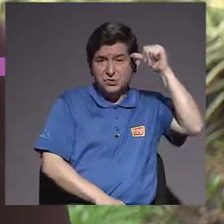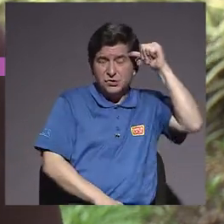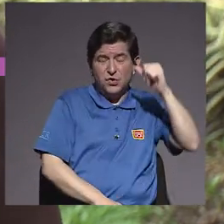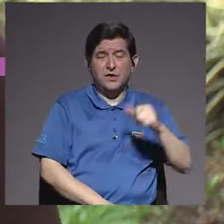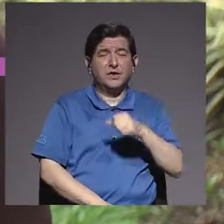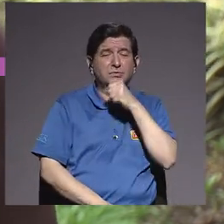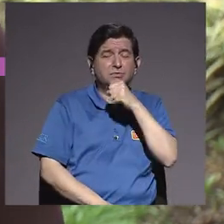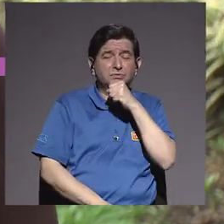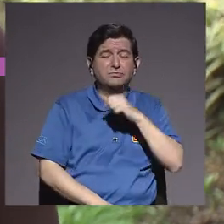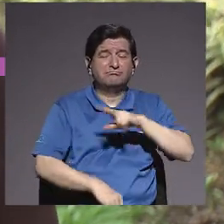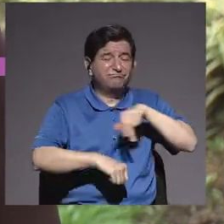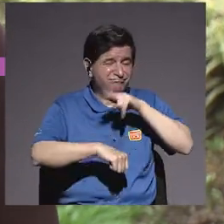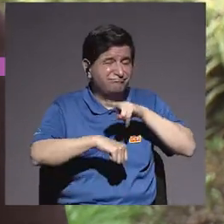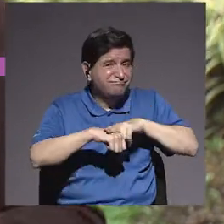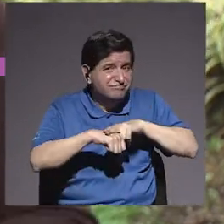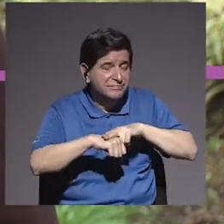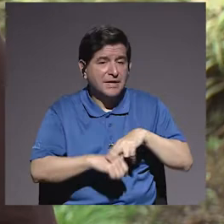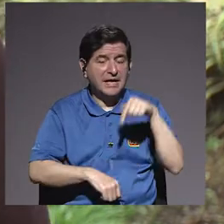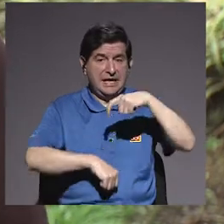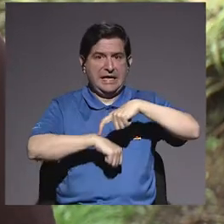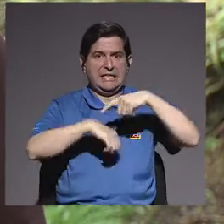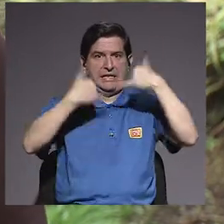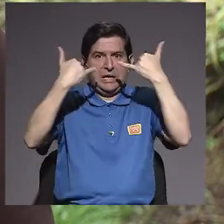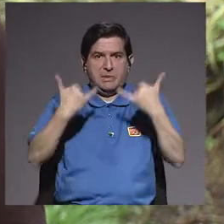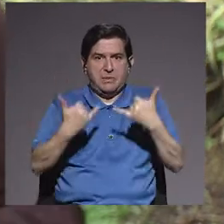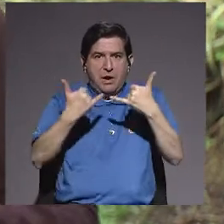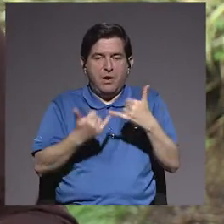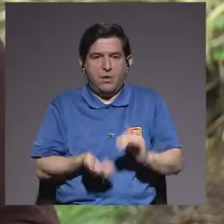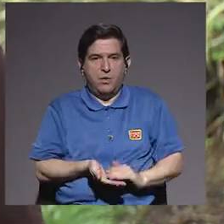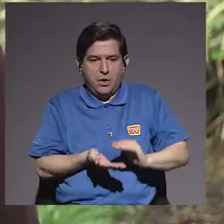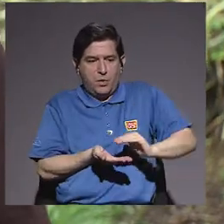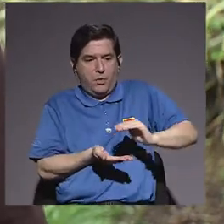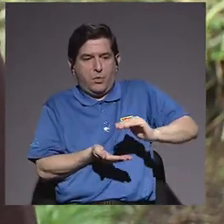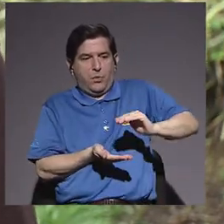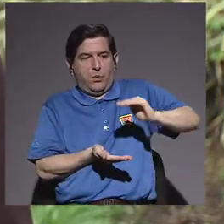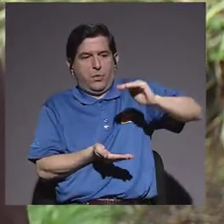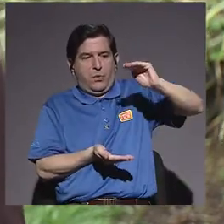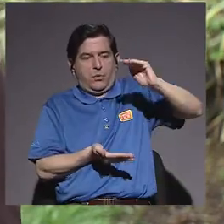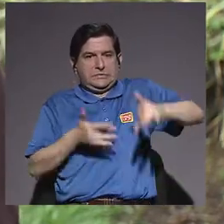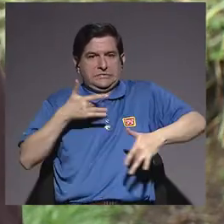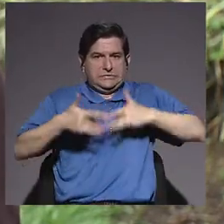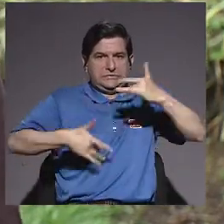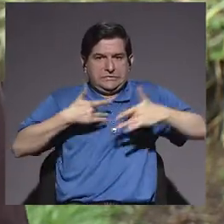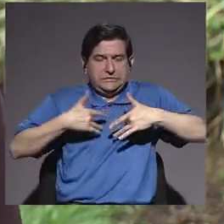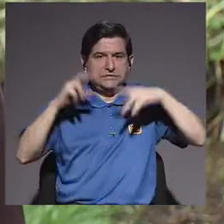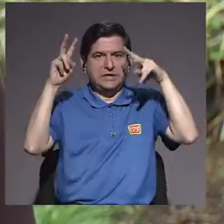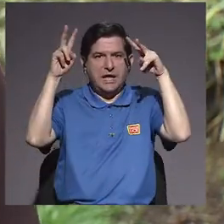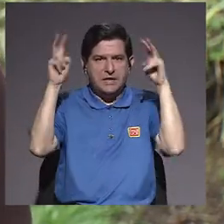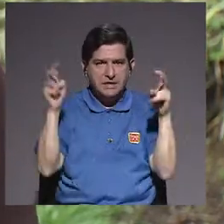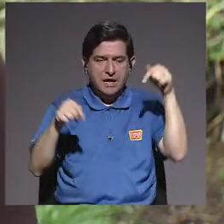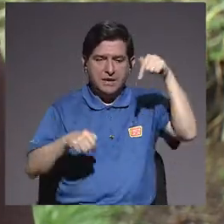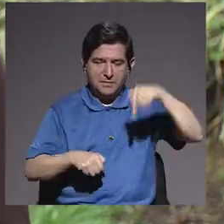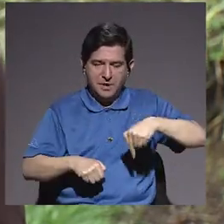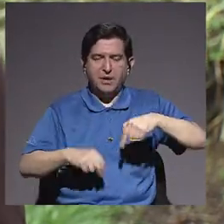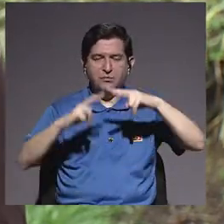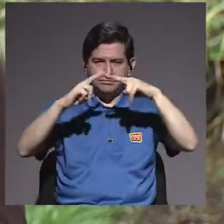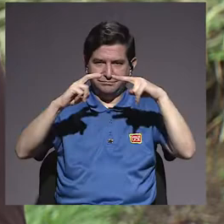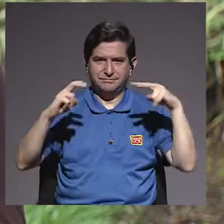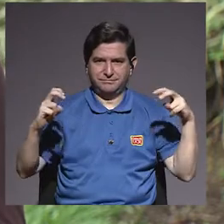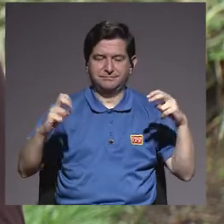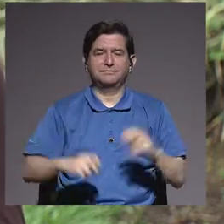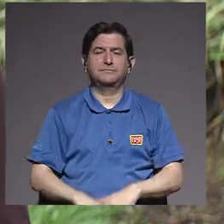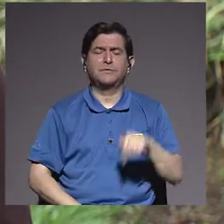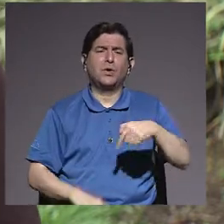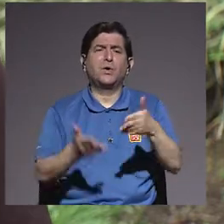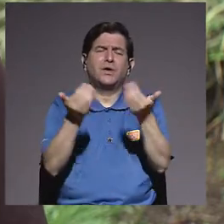adultas mayores por lo general y que en estas épocas se han visto un poco más aumentado ese sentimiento es el tema que tenemos para el día